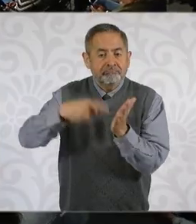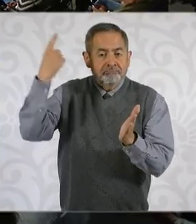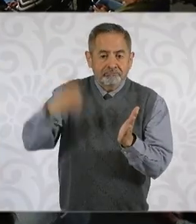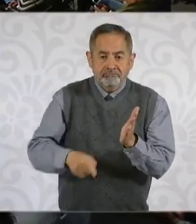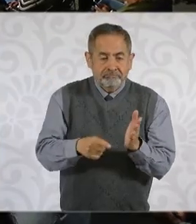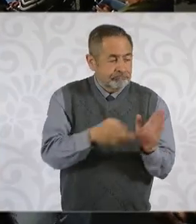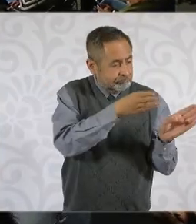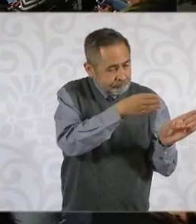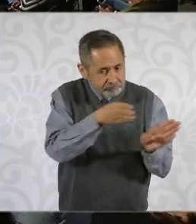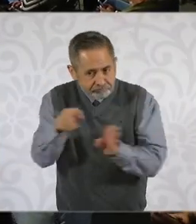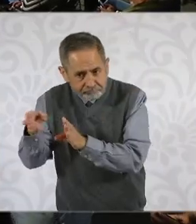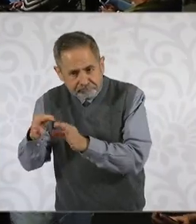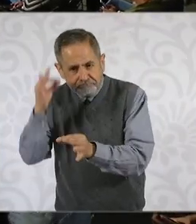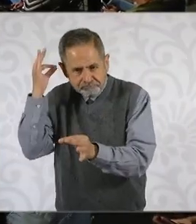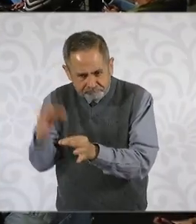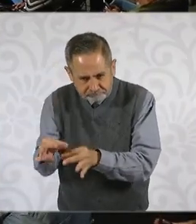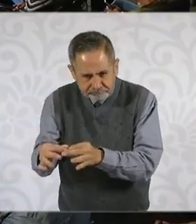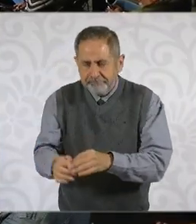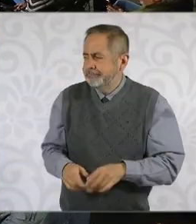sería, señora presidenta.